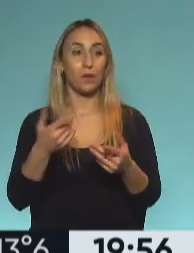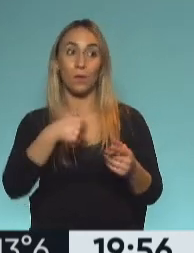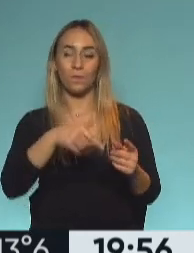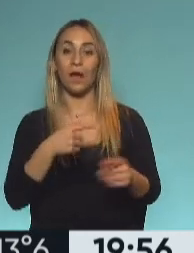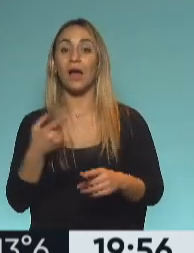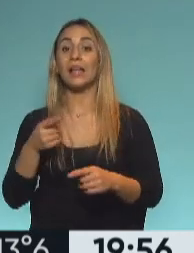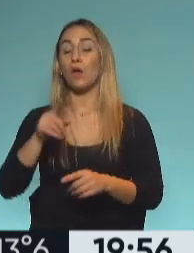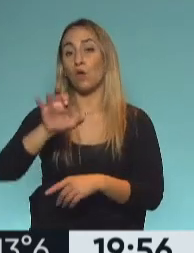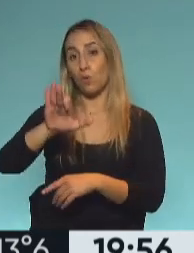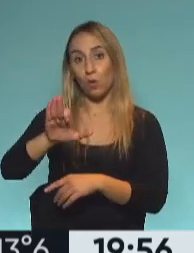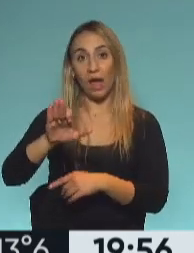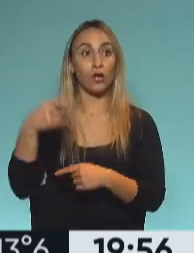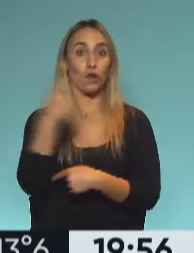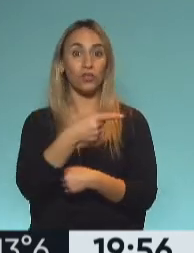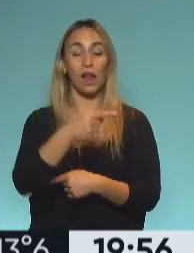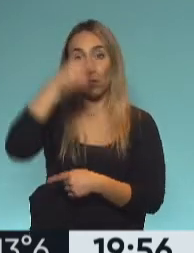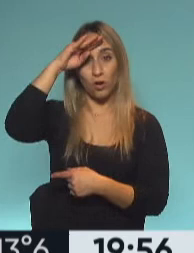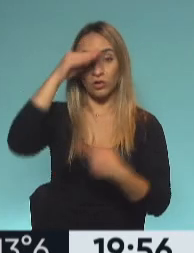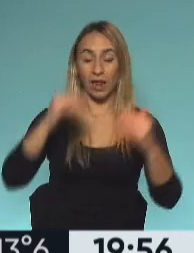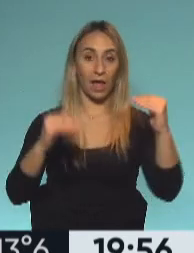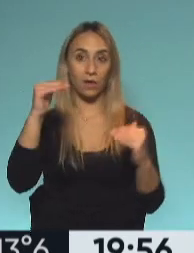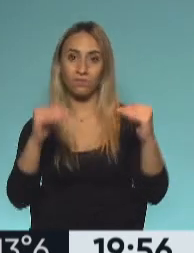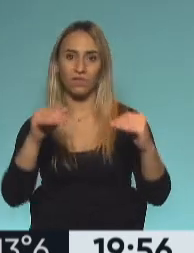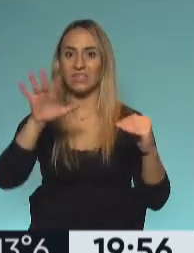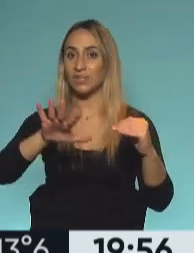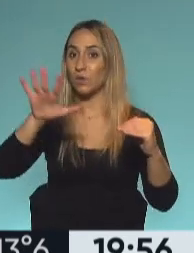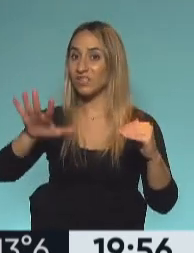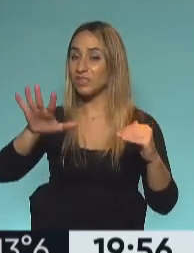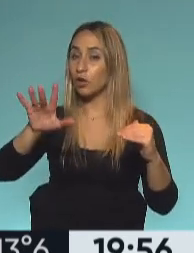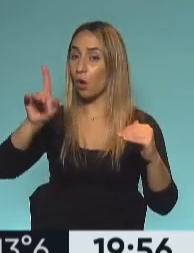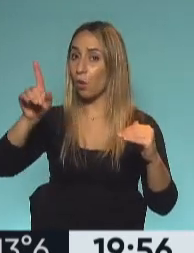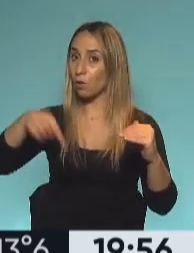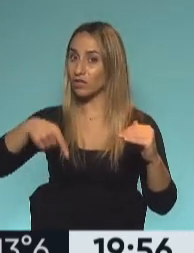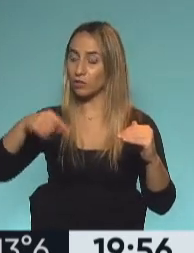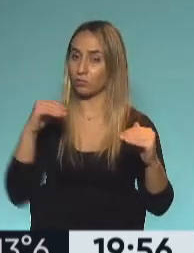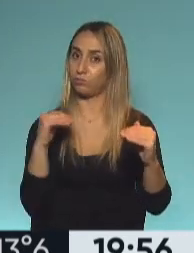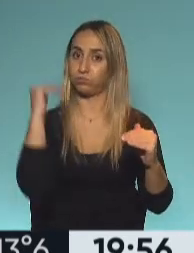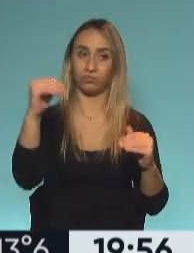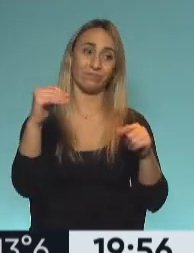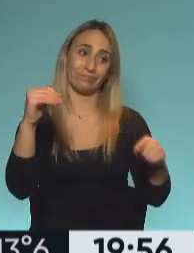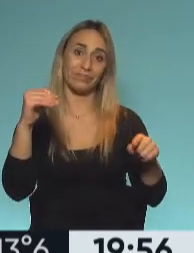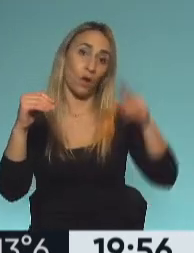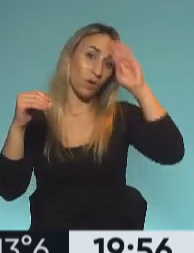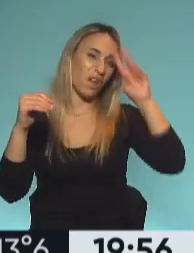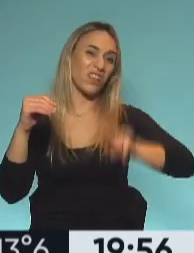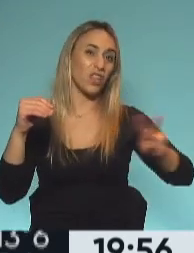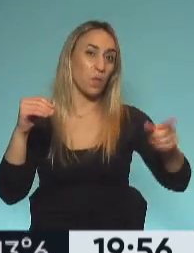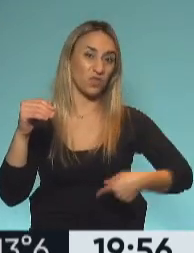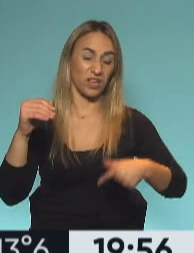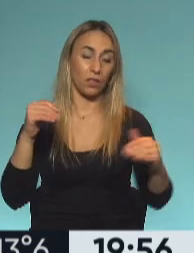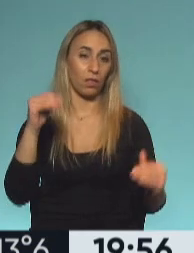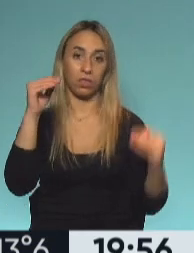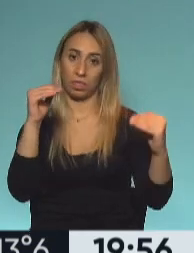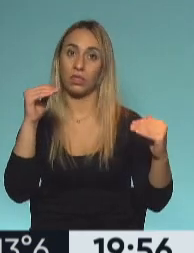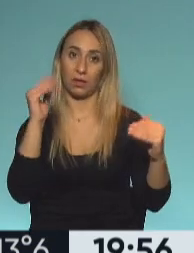Lula ganaría con 55% de los votos frente al 22% de Jair Bolsonaro. Muy bien, esos números hablan, ¿eh? Favoritos entonces,